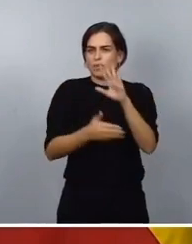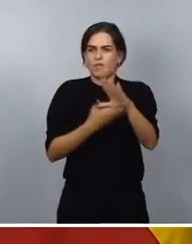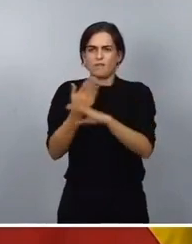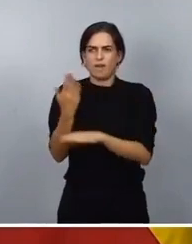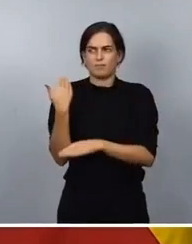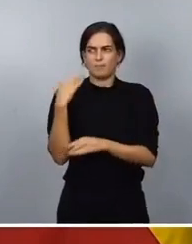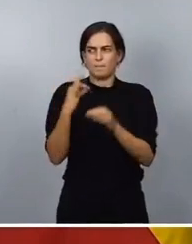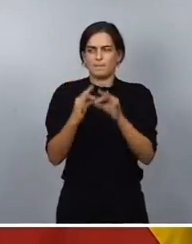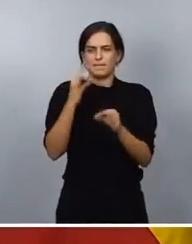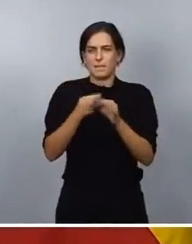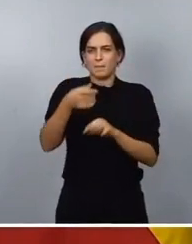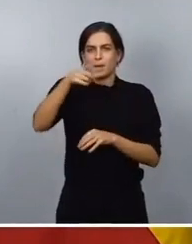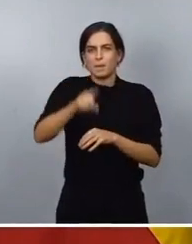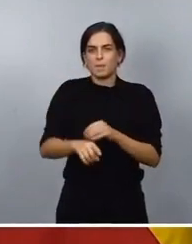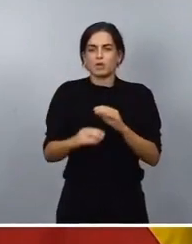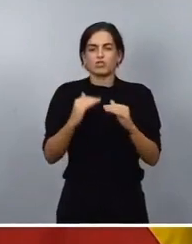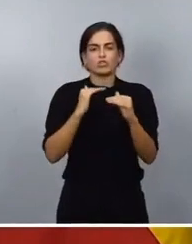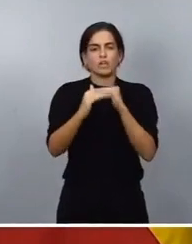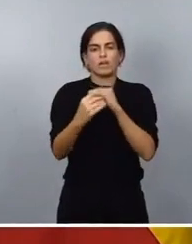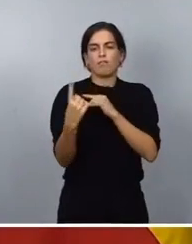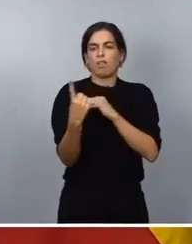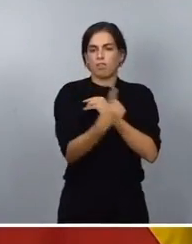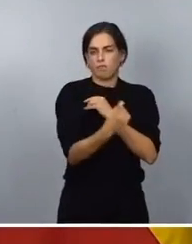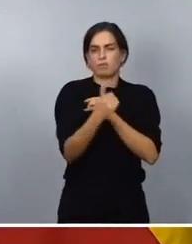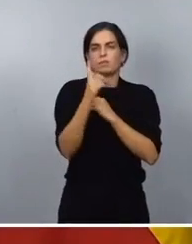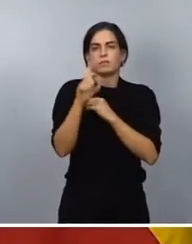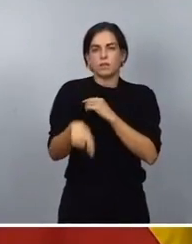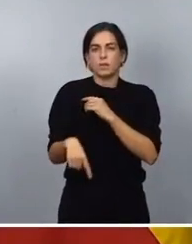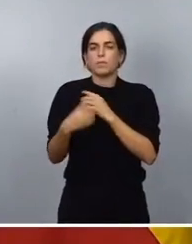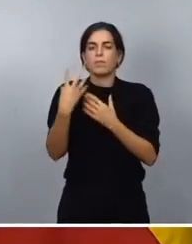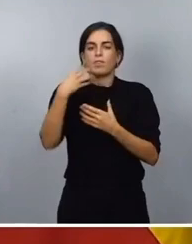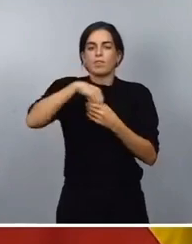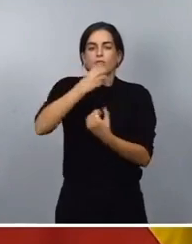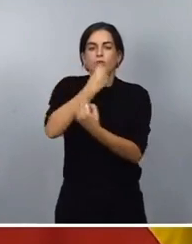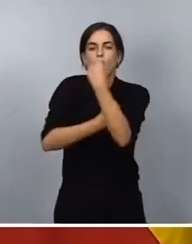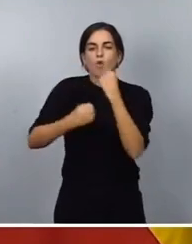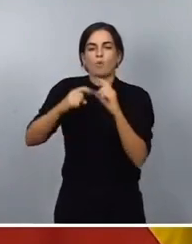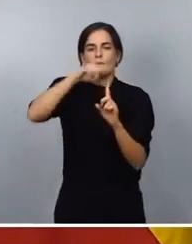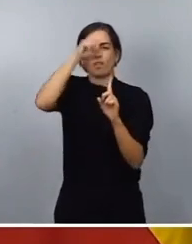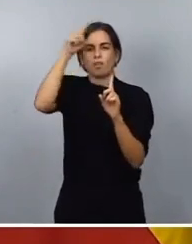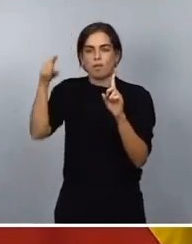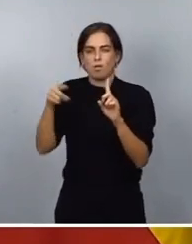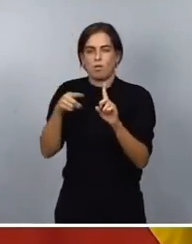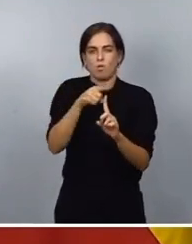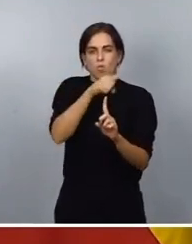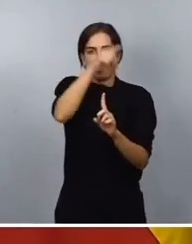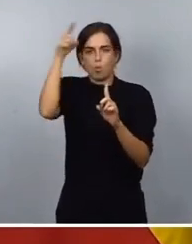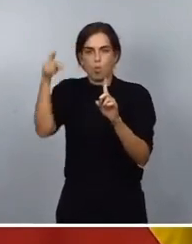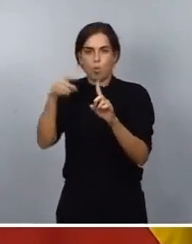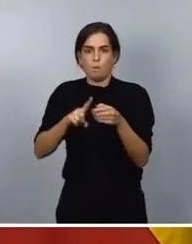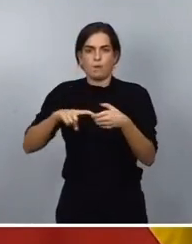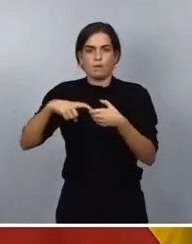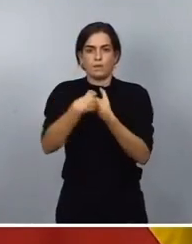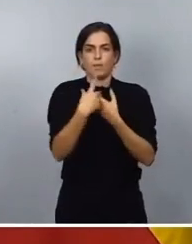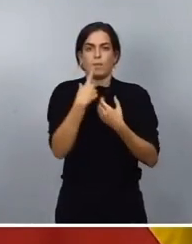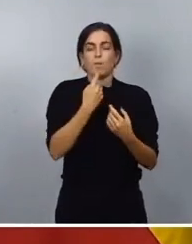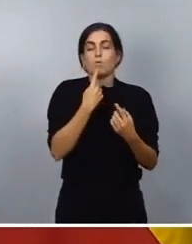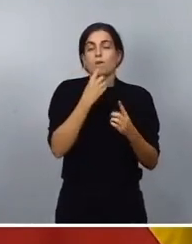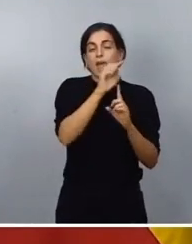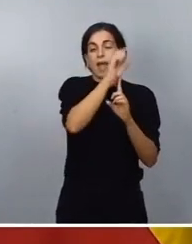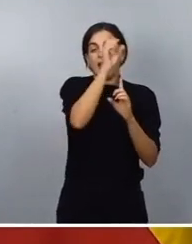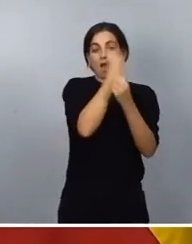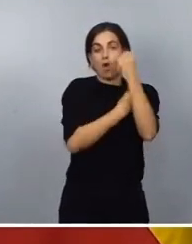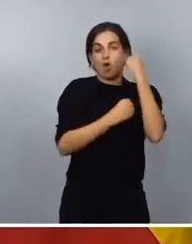sostenibles y por tanto formar parte de una economía circular muy distinta de esa economía lineal en que nos encontramos hoy